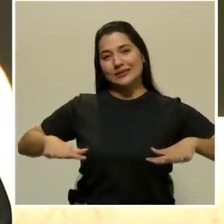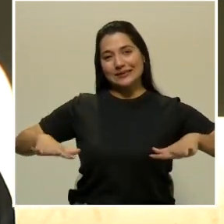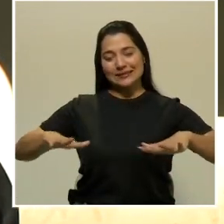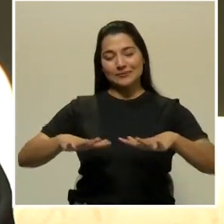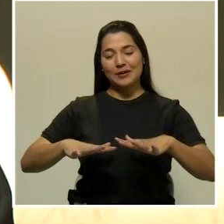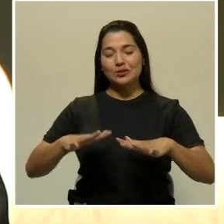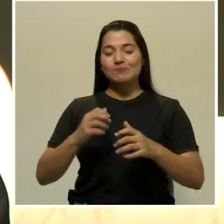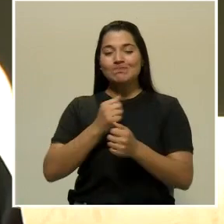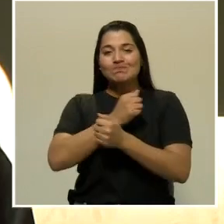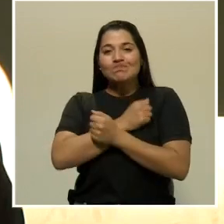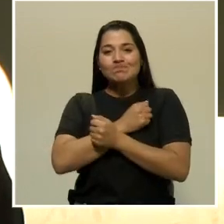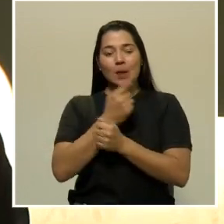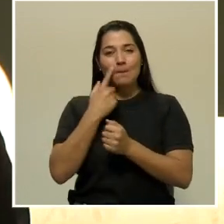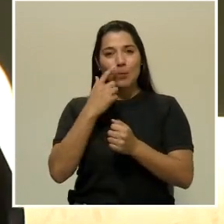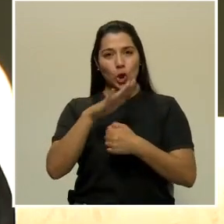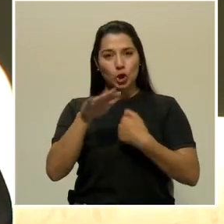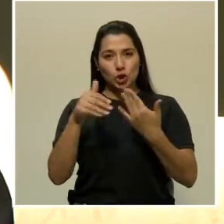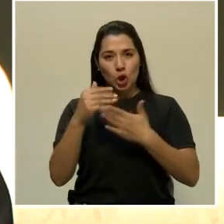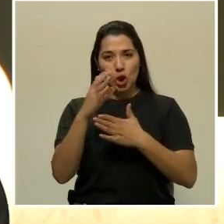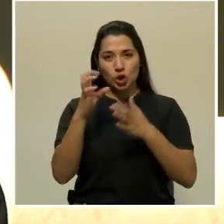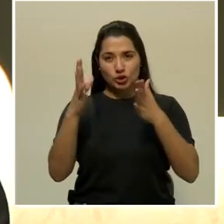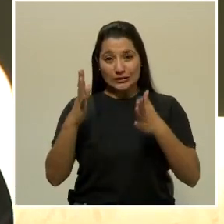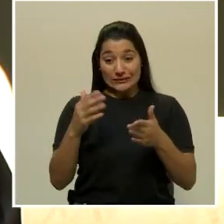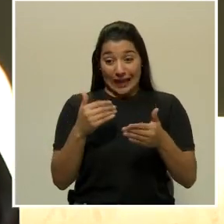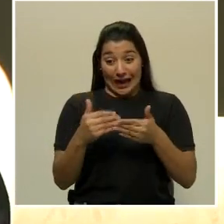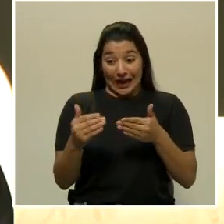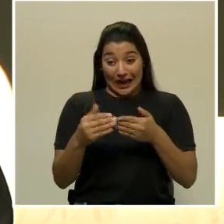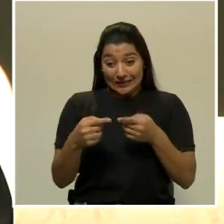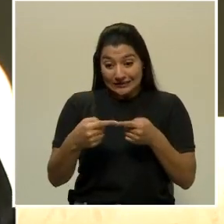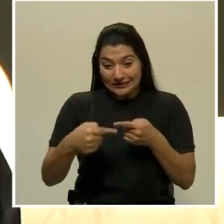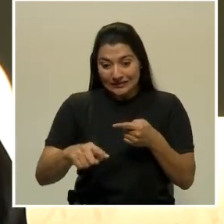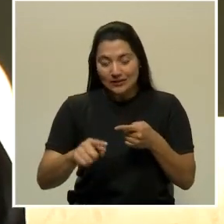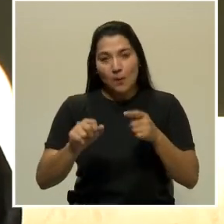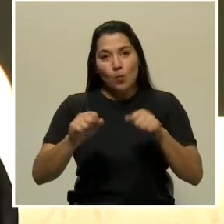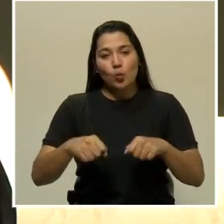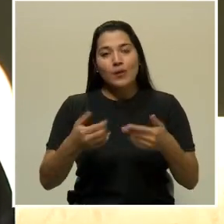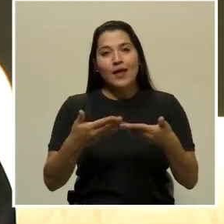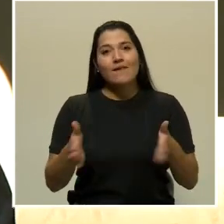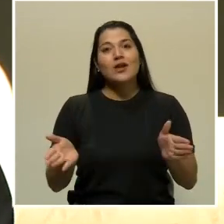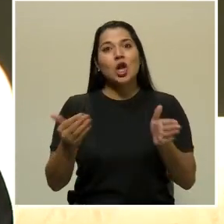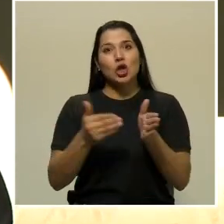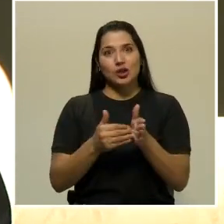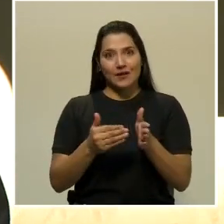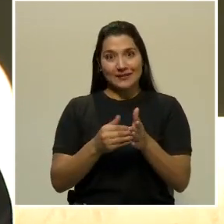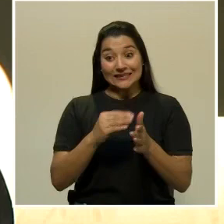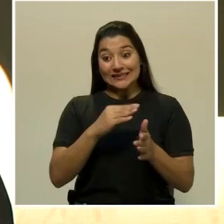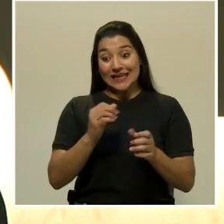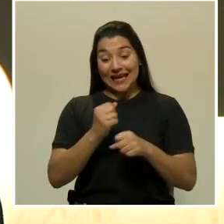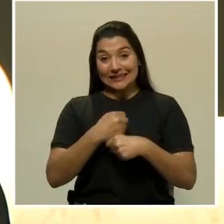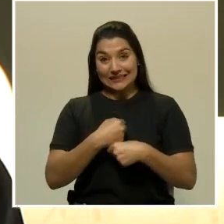costarricenses y que va a abrir en muy pocos días de nuevo sus actividades.